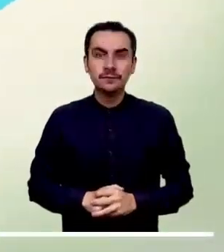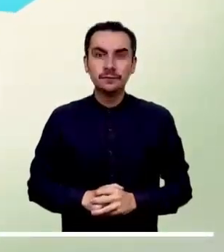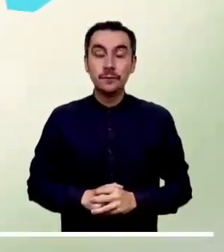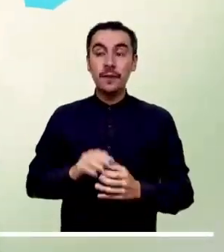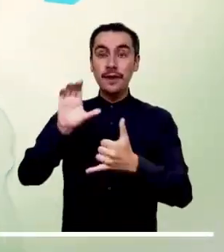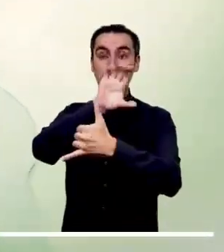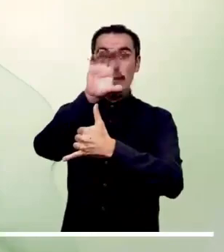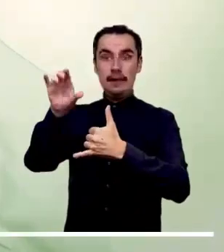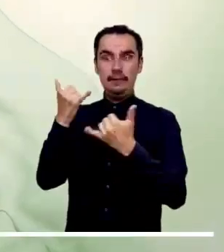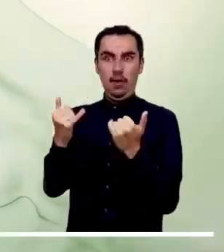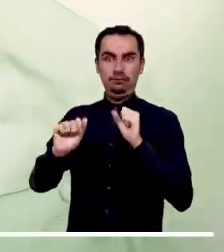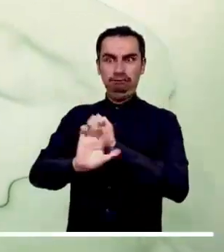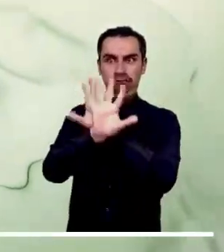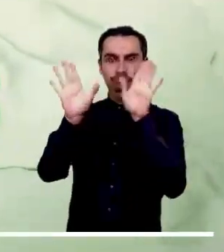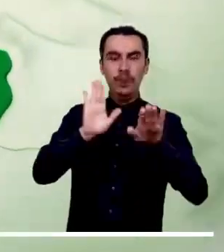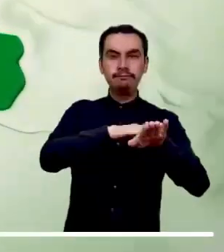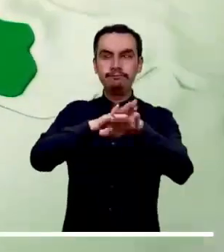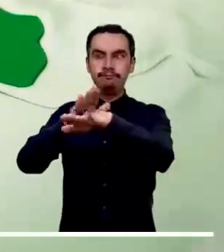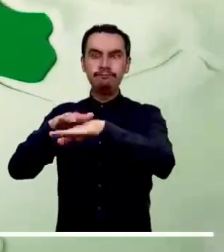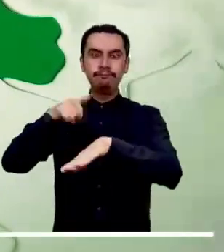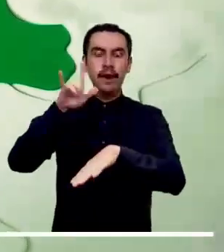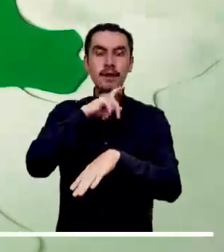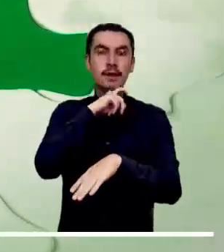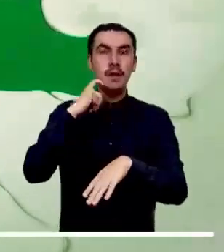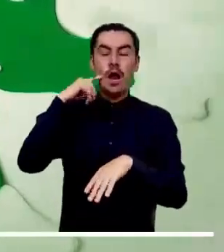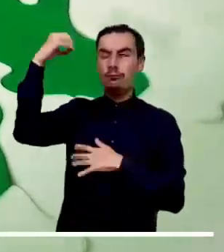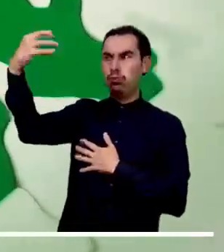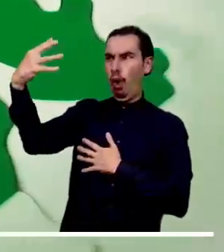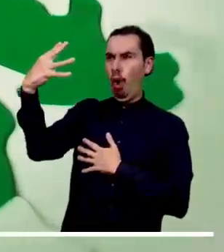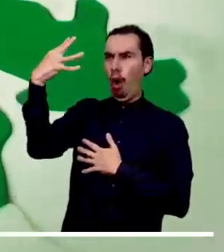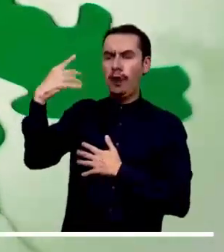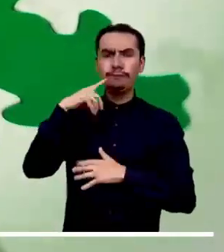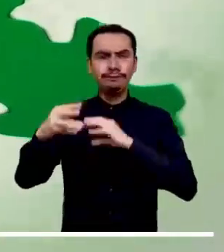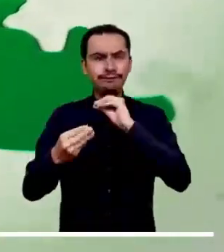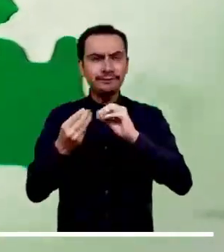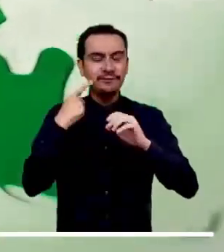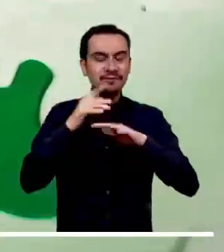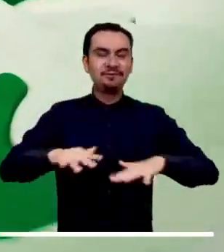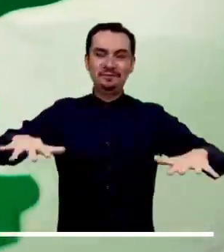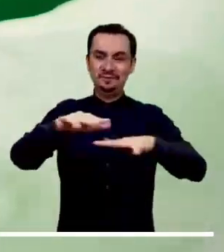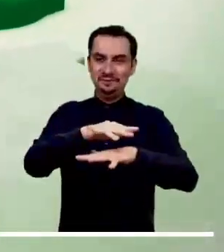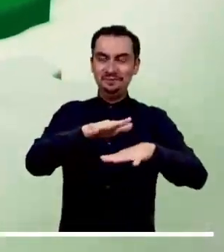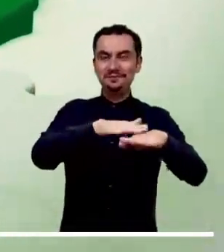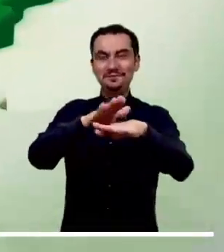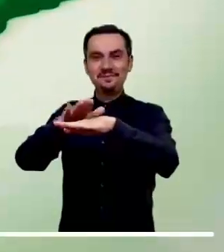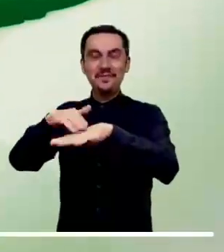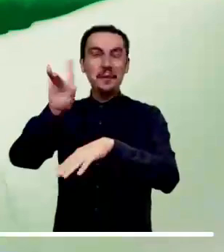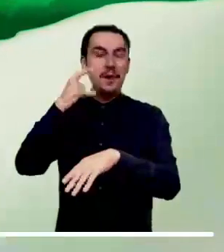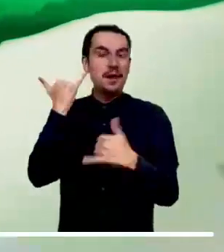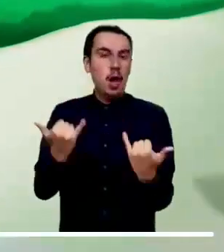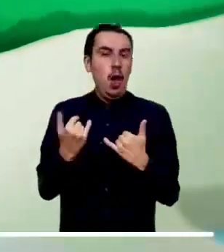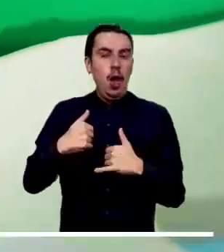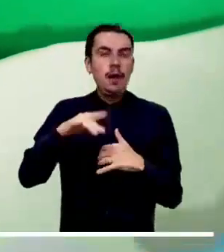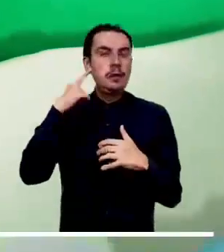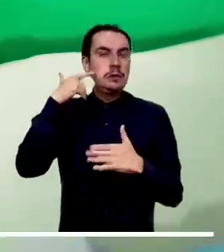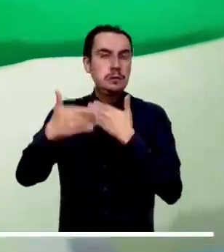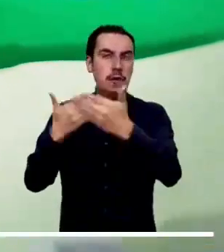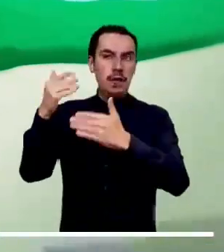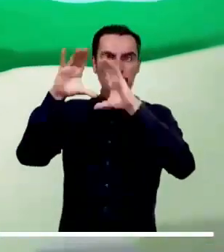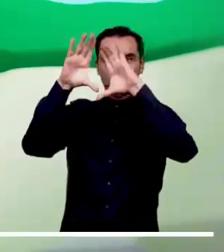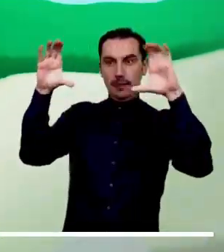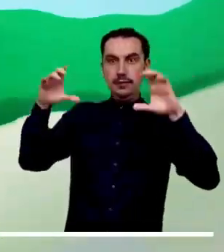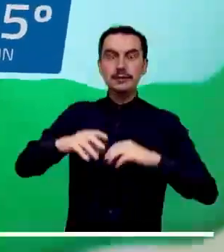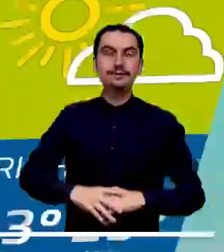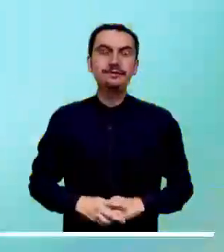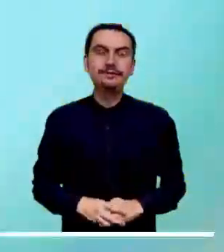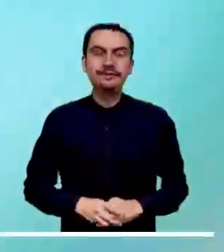previstas en Córdoba y centro y sur de Bolívar, en el Caribe se advierten condiciones secas. Pocas nubes se podrán observar